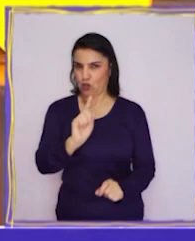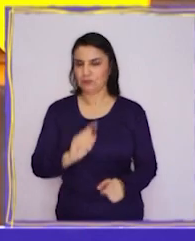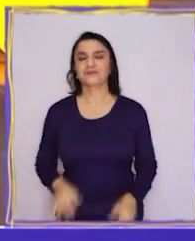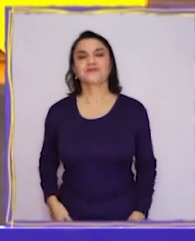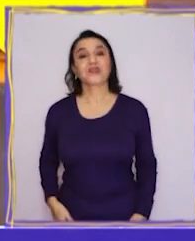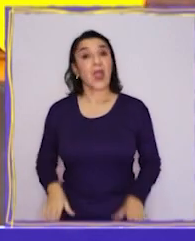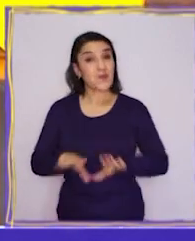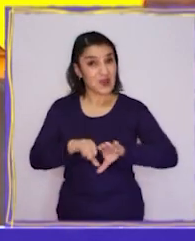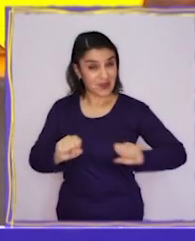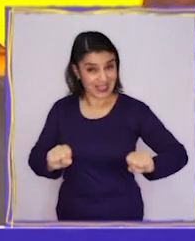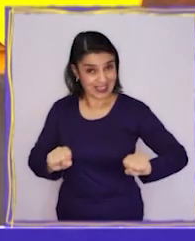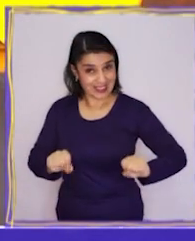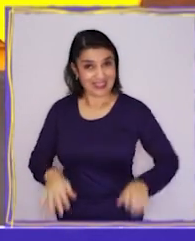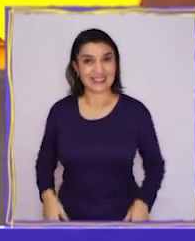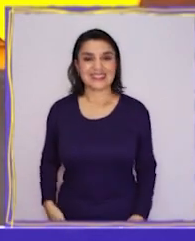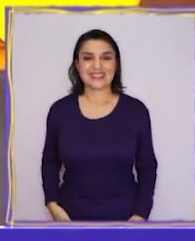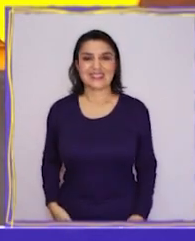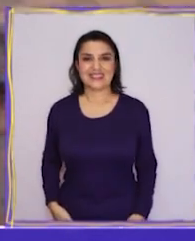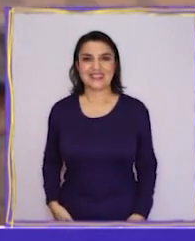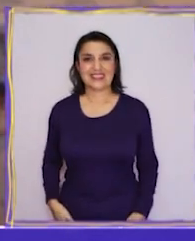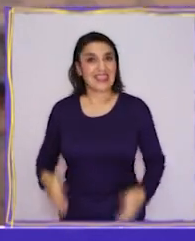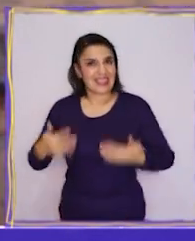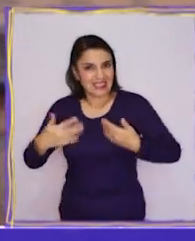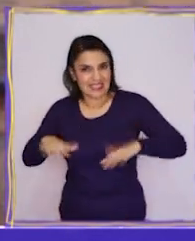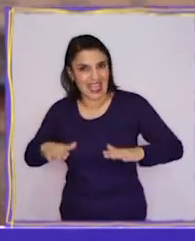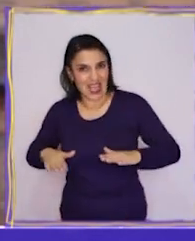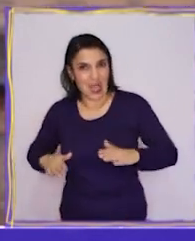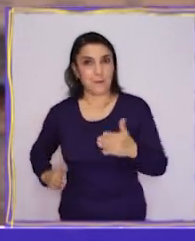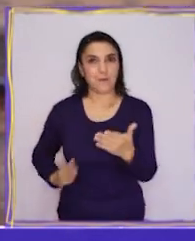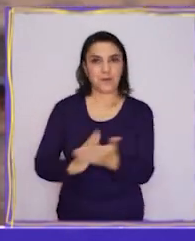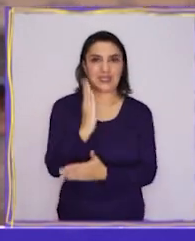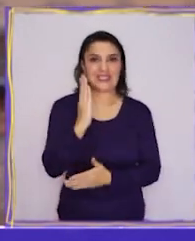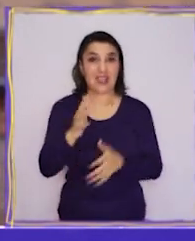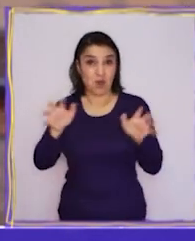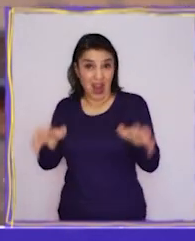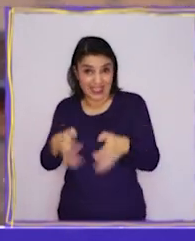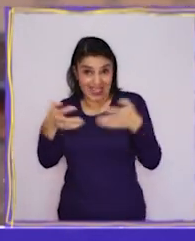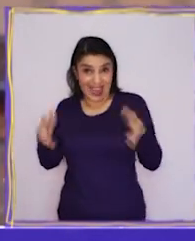¿Preparados? ¡Sí! ¡Listo! ¡Vamos!